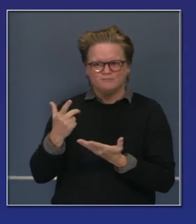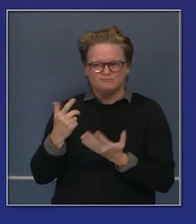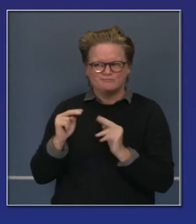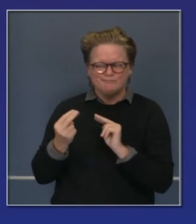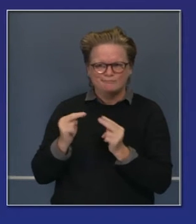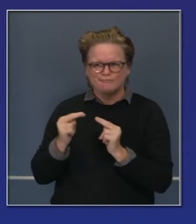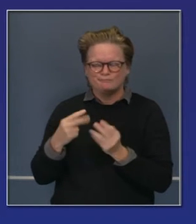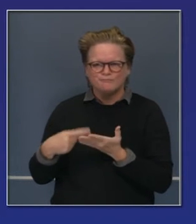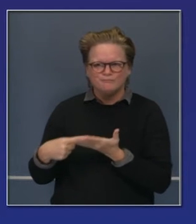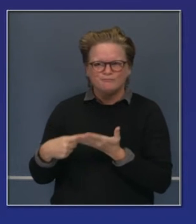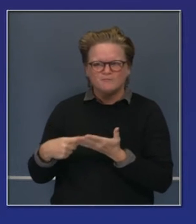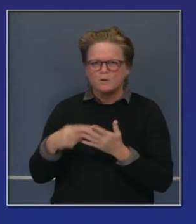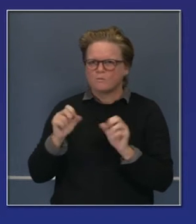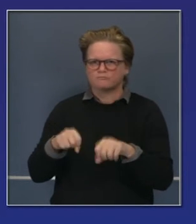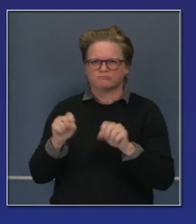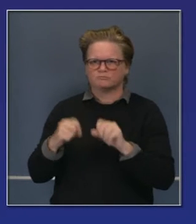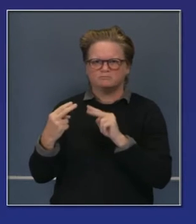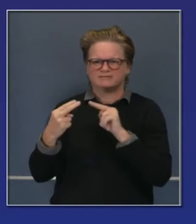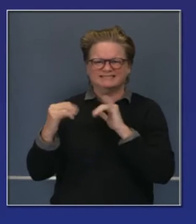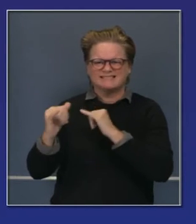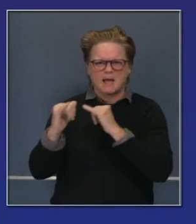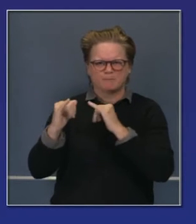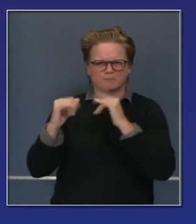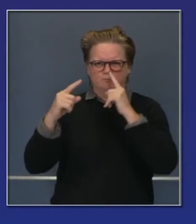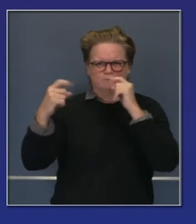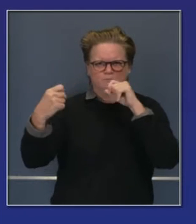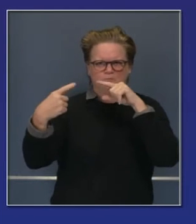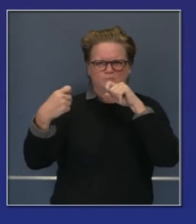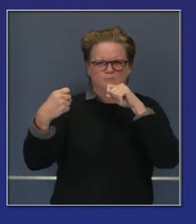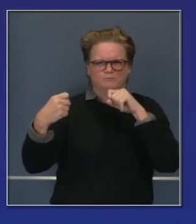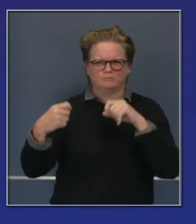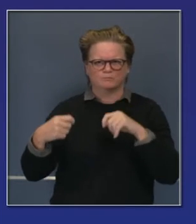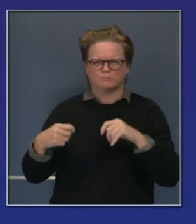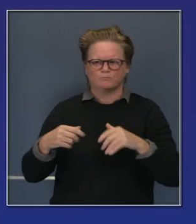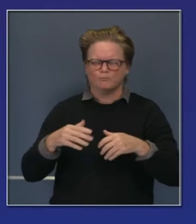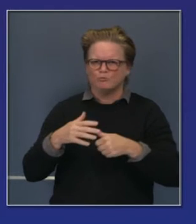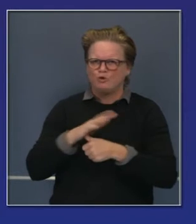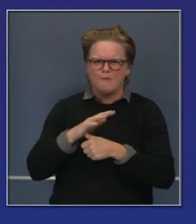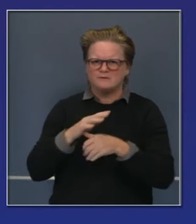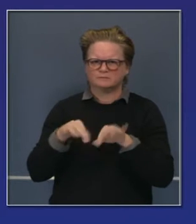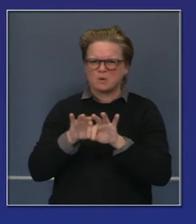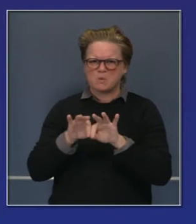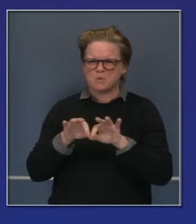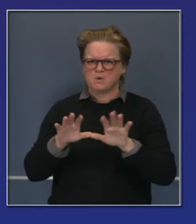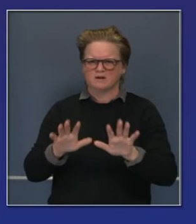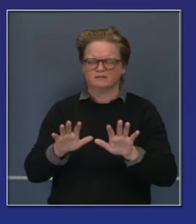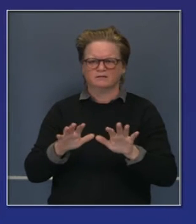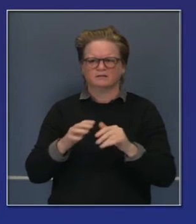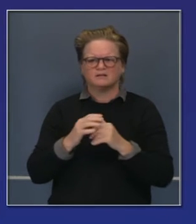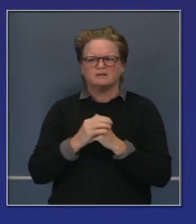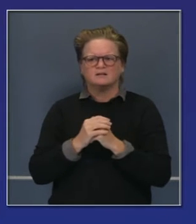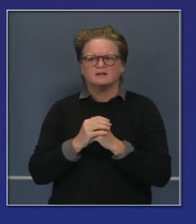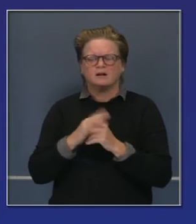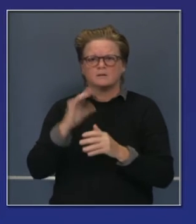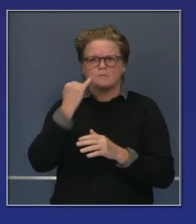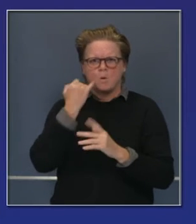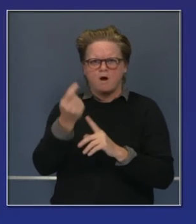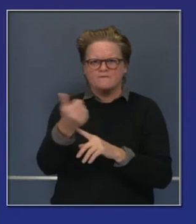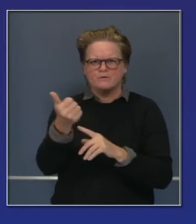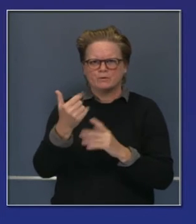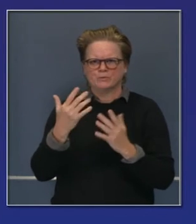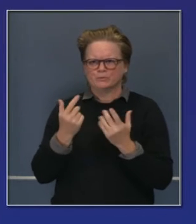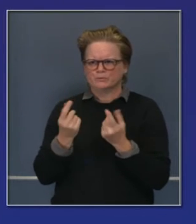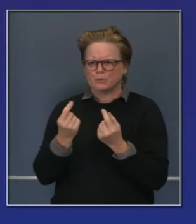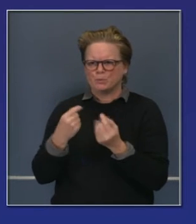primera prioridad para ella. No solo los alegatos, sino también el cómo prepararnos para la eventualidad